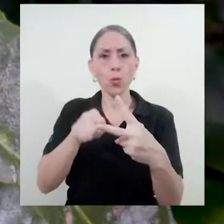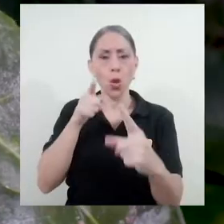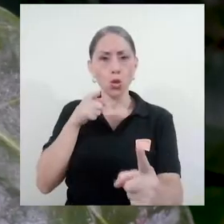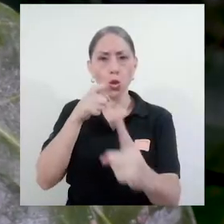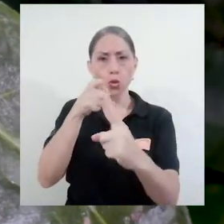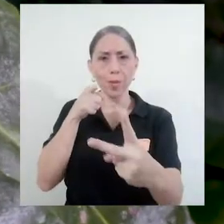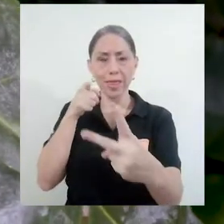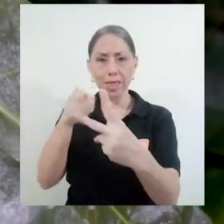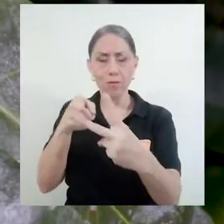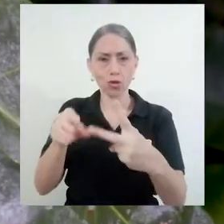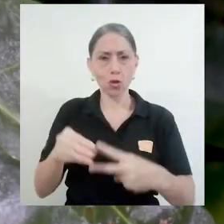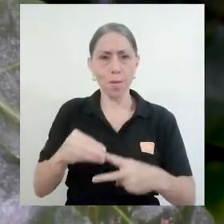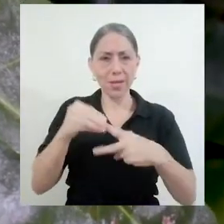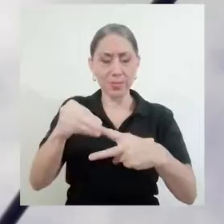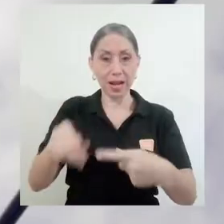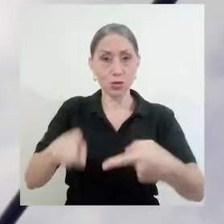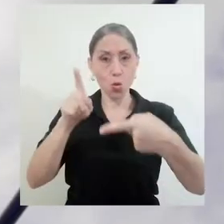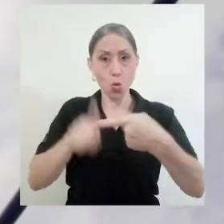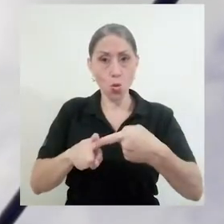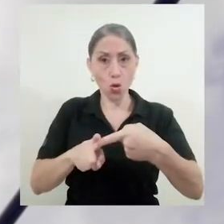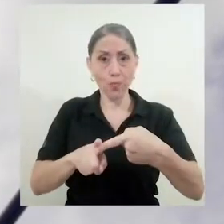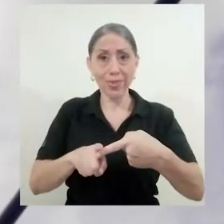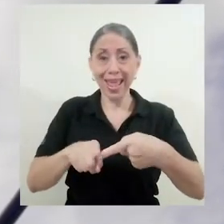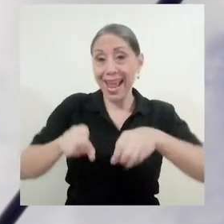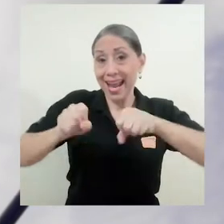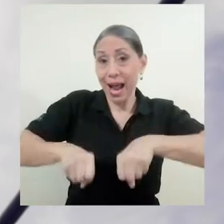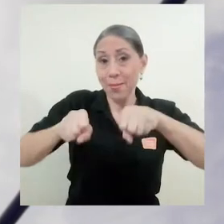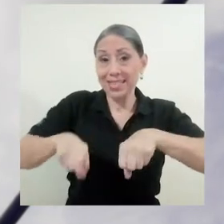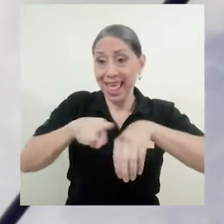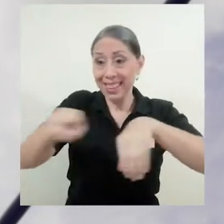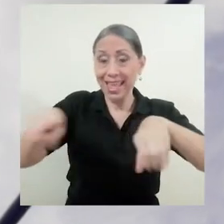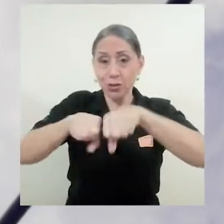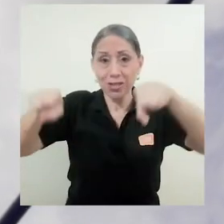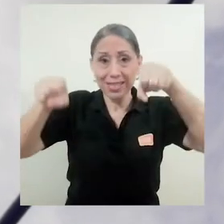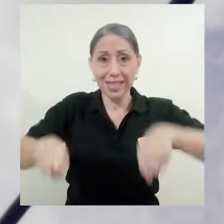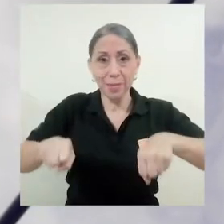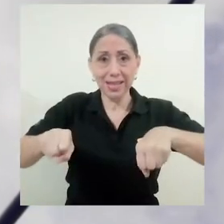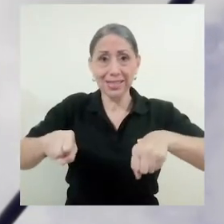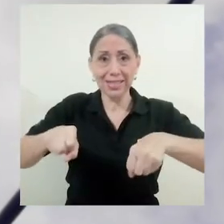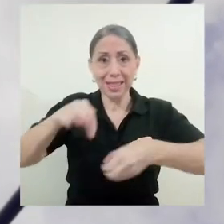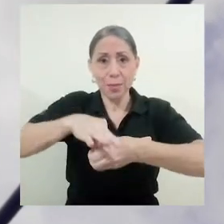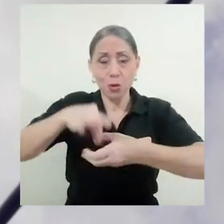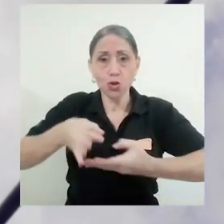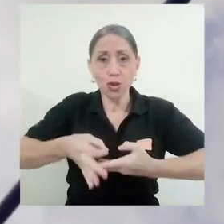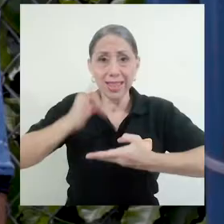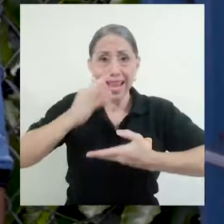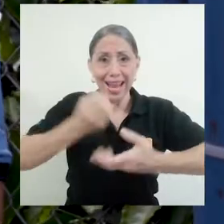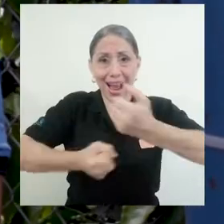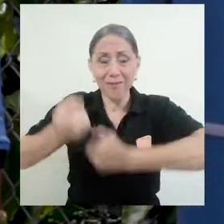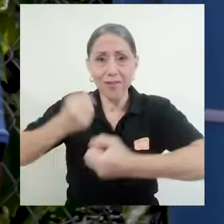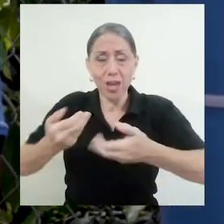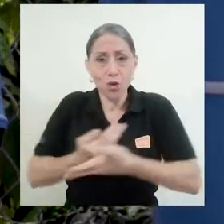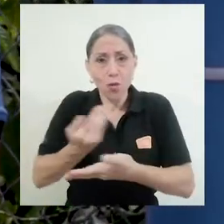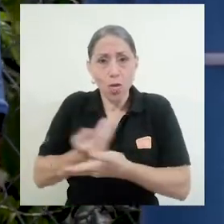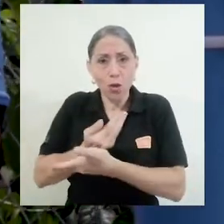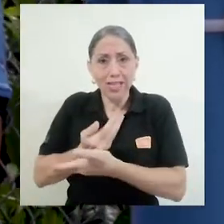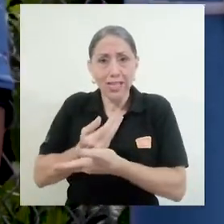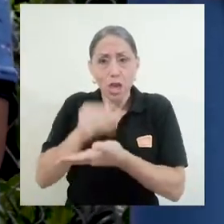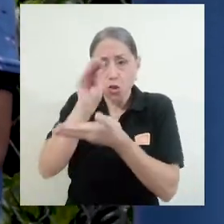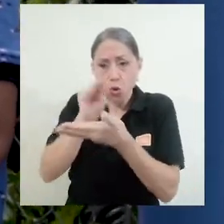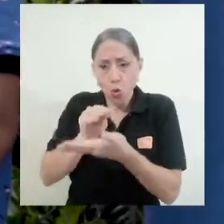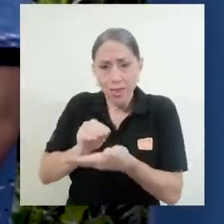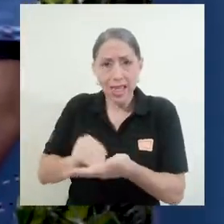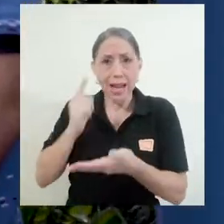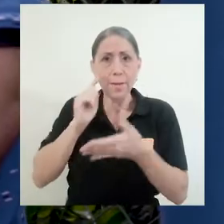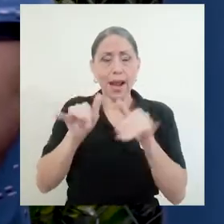Uno, documentar la capacidad de estos sistemas de producción de café innovadores para fijar carbono.